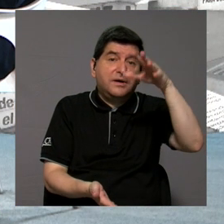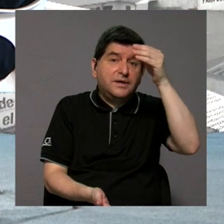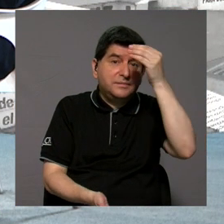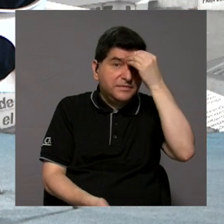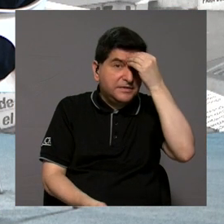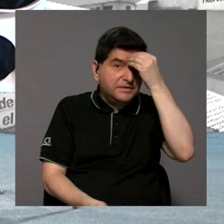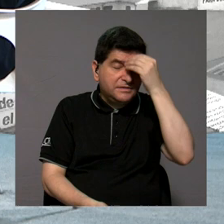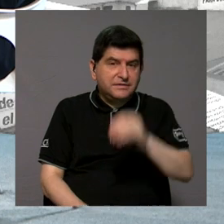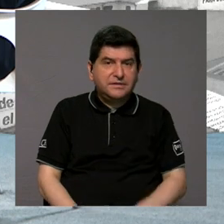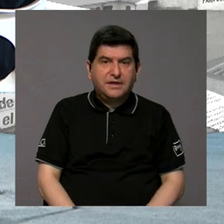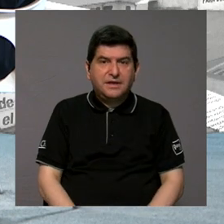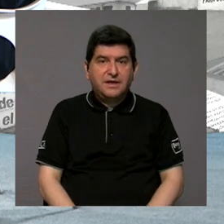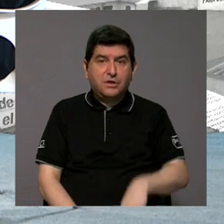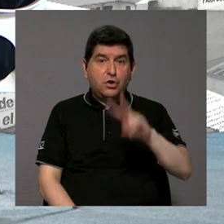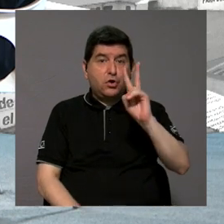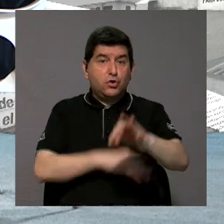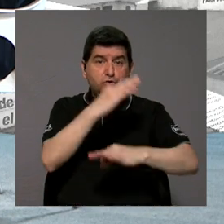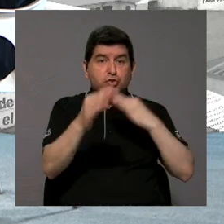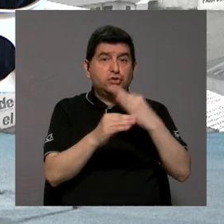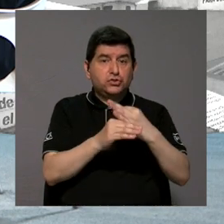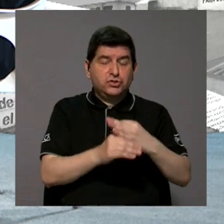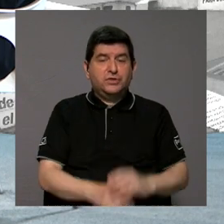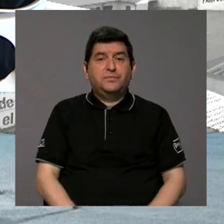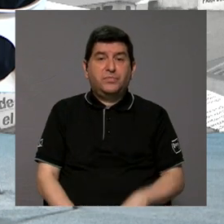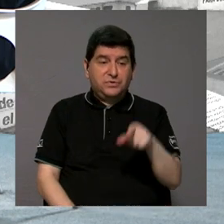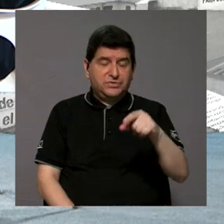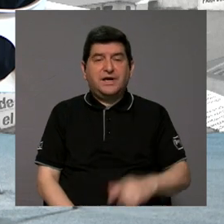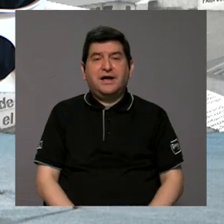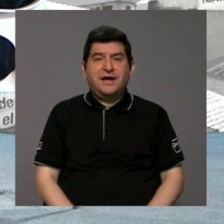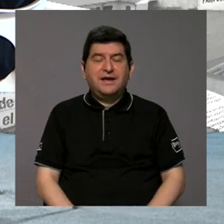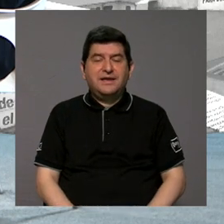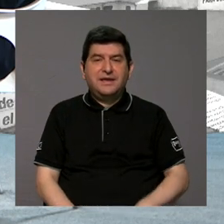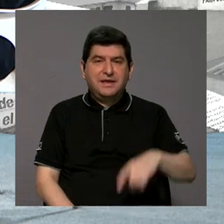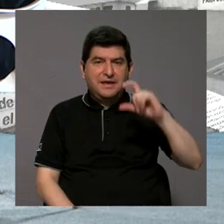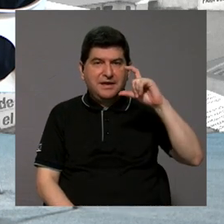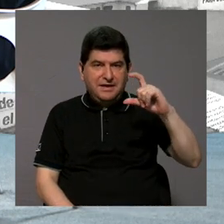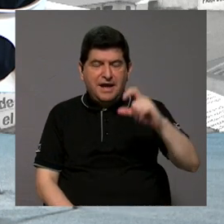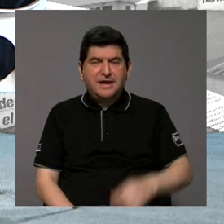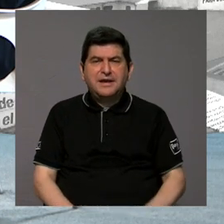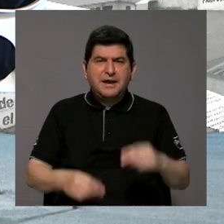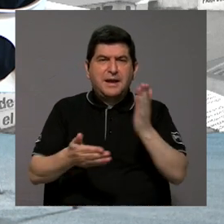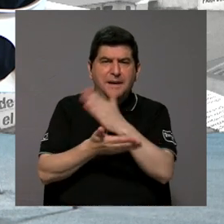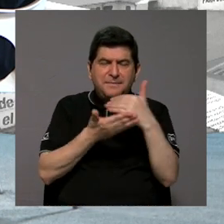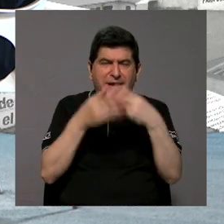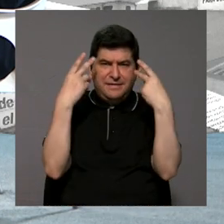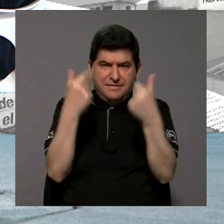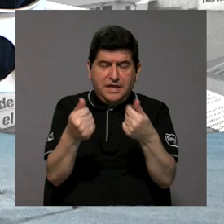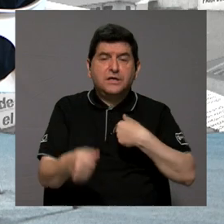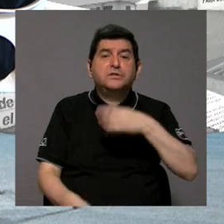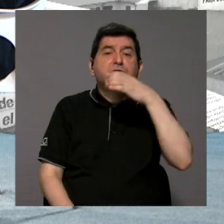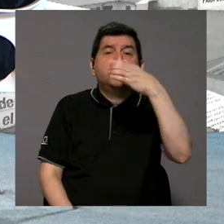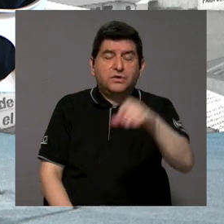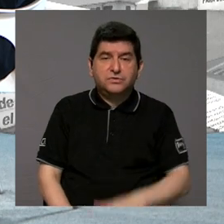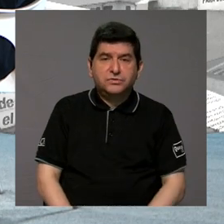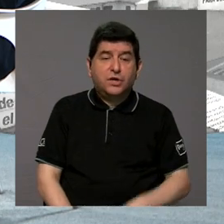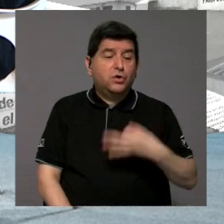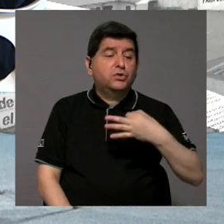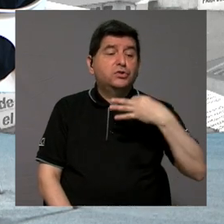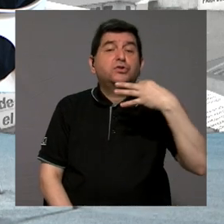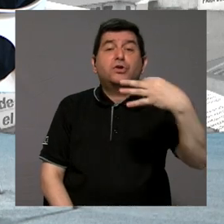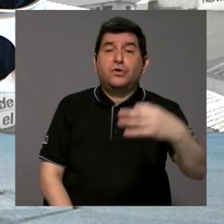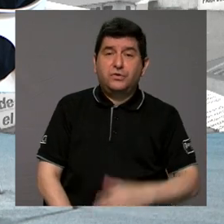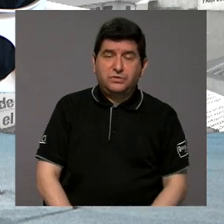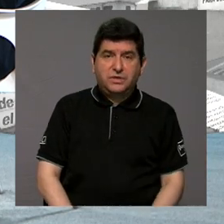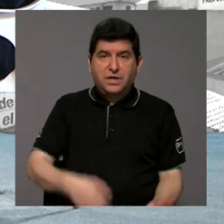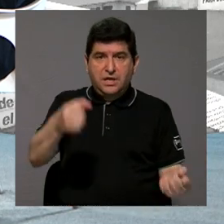a llevar los dos tipos de cargas la carga semirápida es la que yo recomiendo en el día